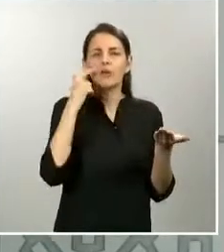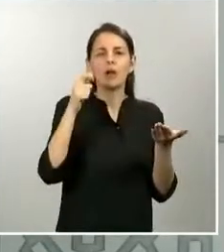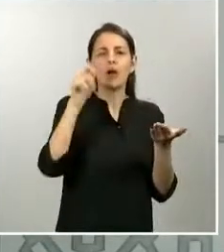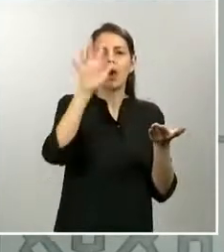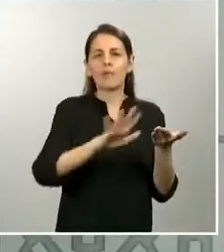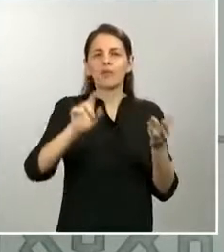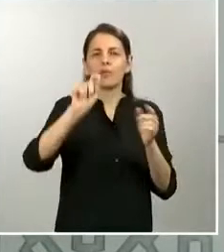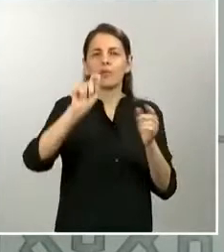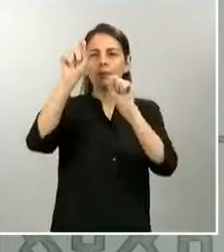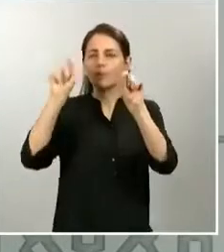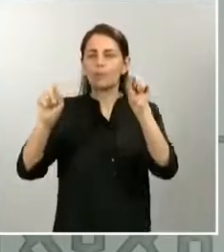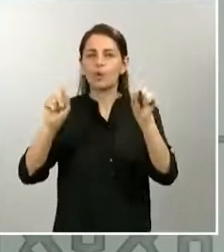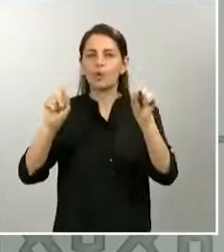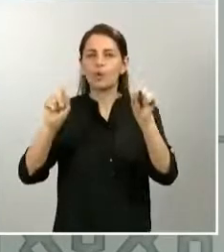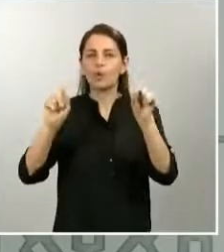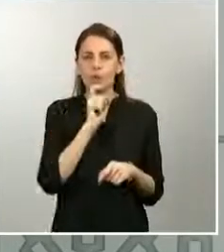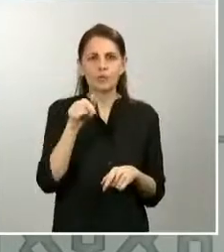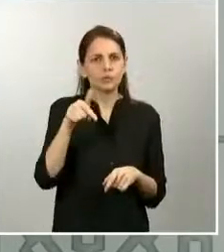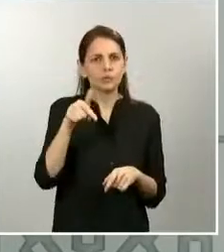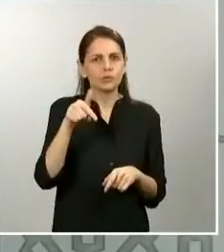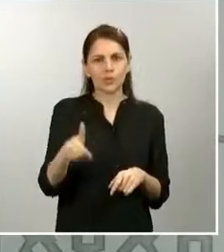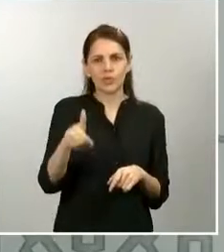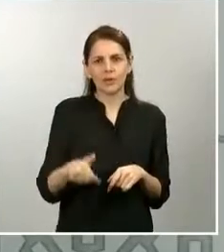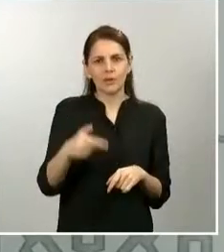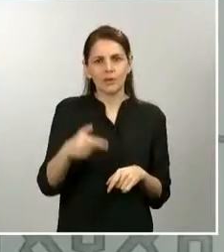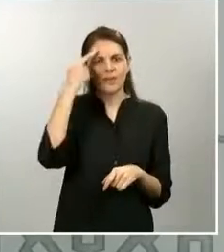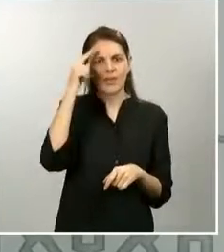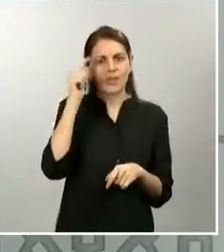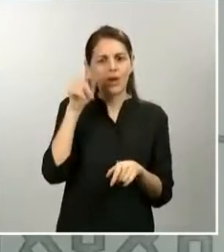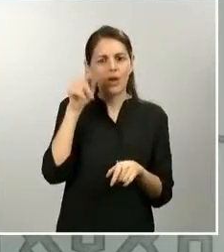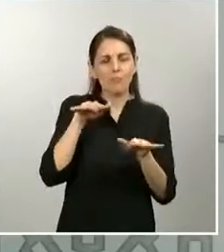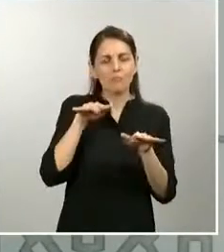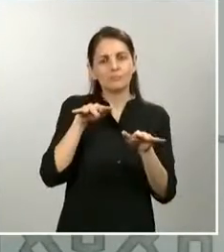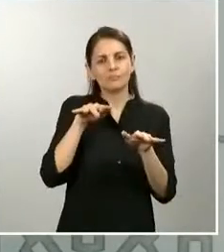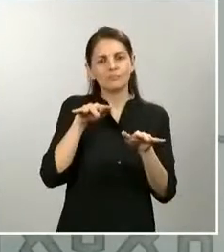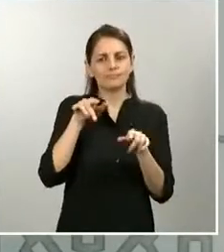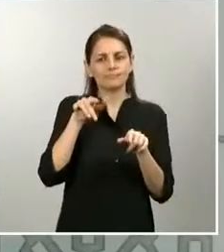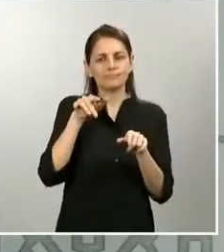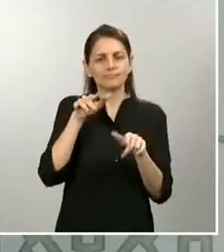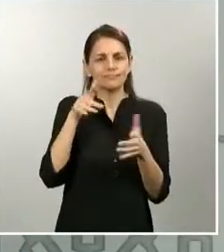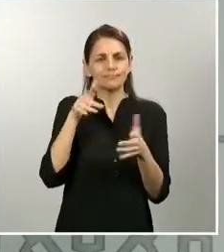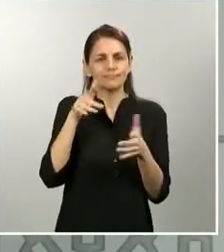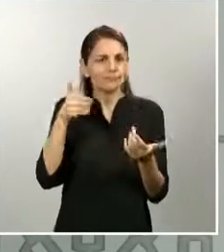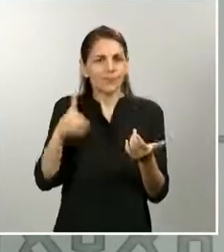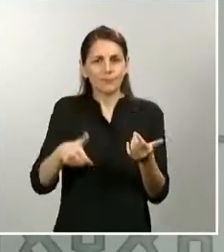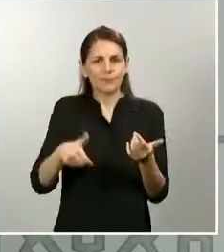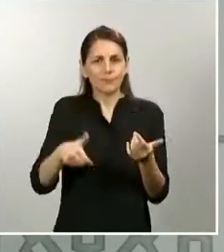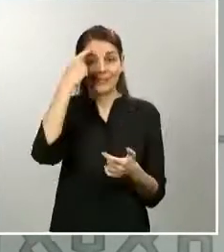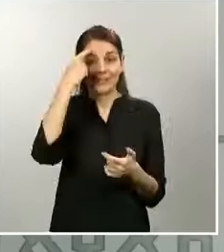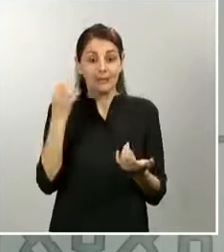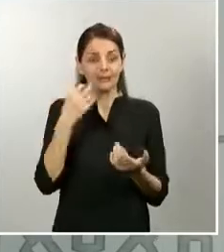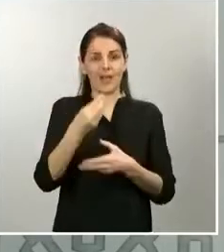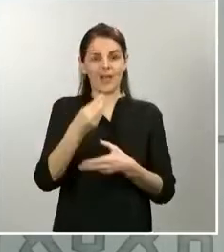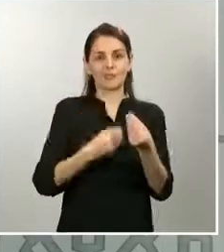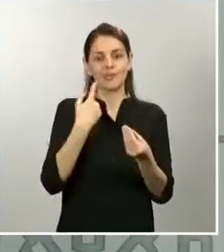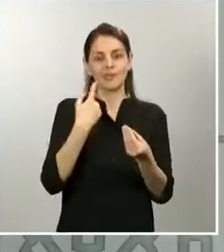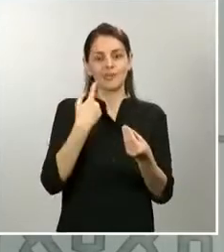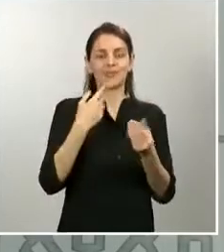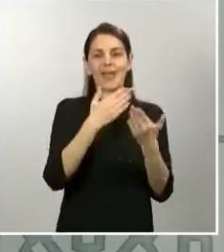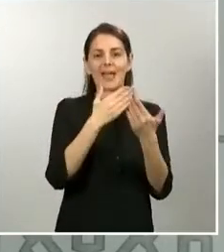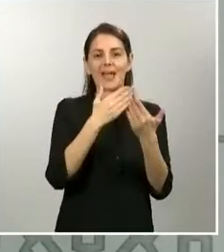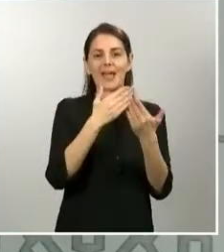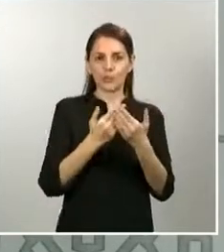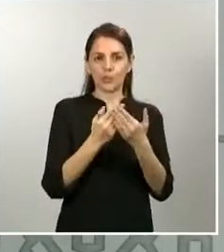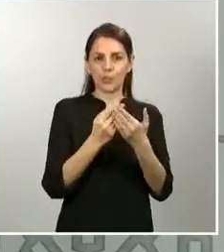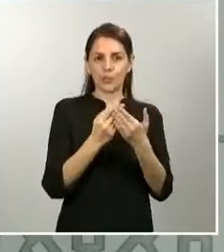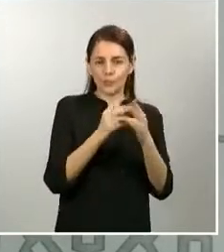que yo creo que ayer ya lo comentaba, se están diseñando importantes estudios de lo que llamamos aeroprevalencia y para ello se van a usar también